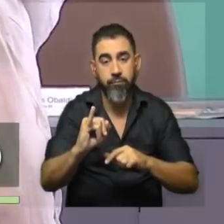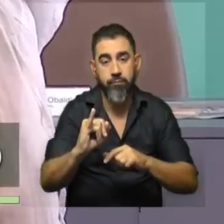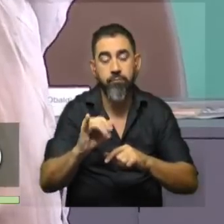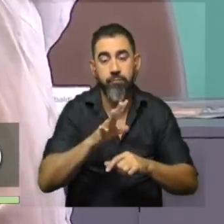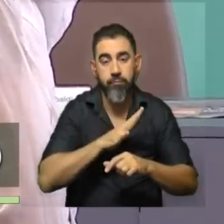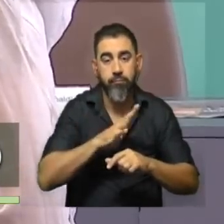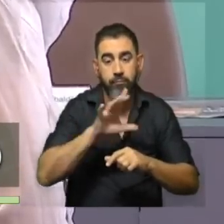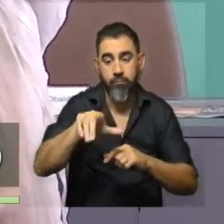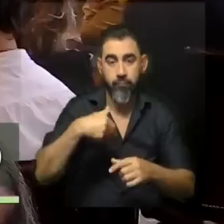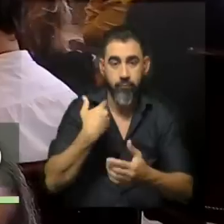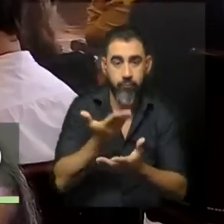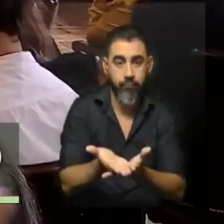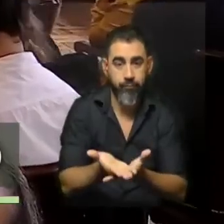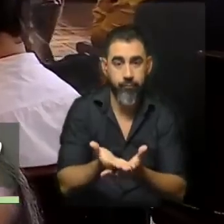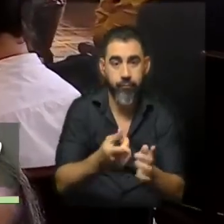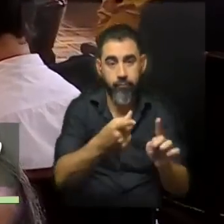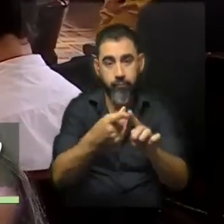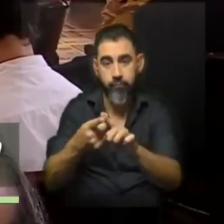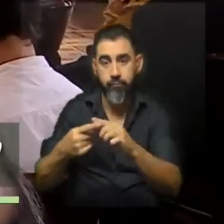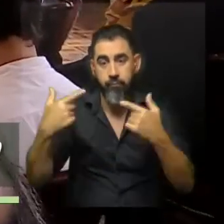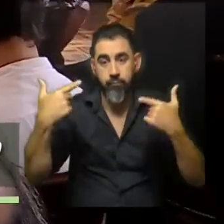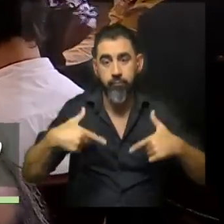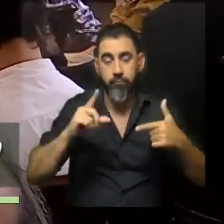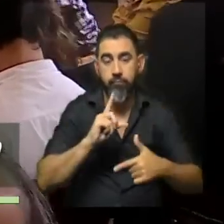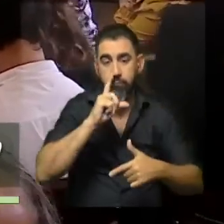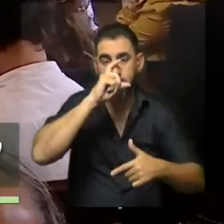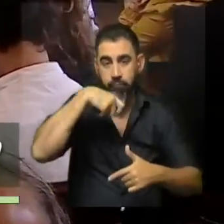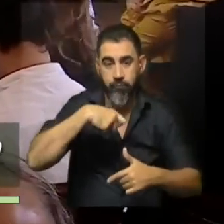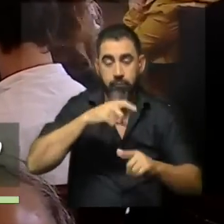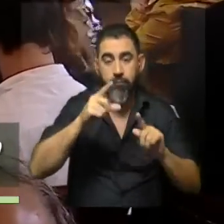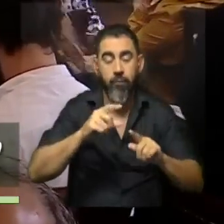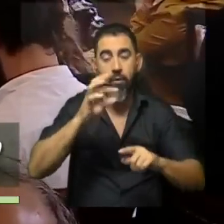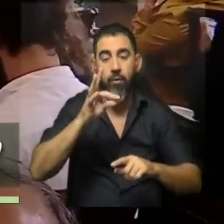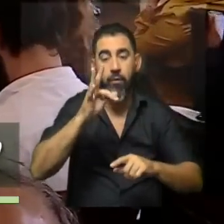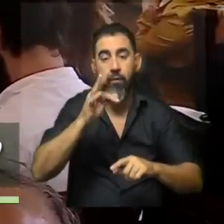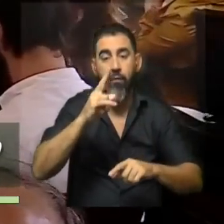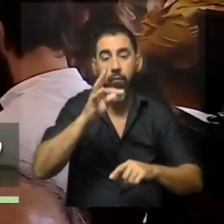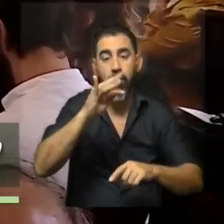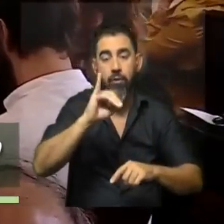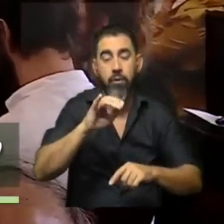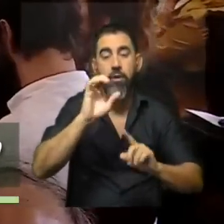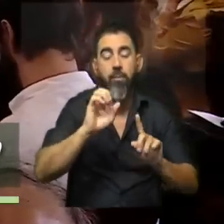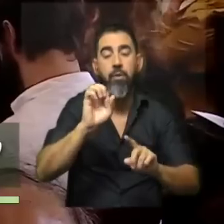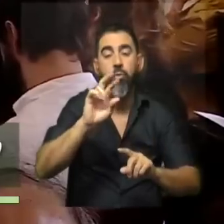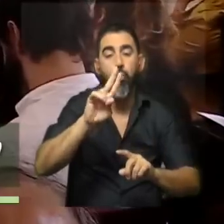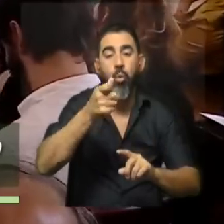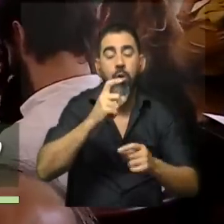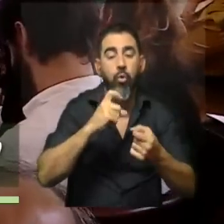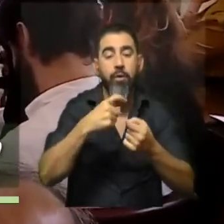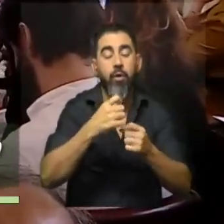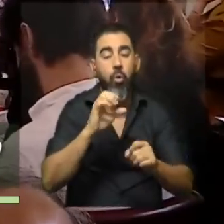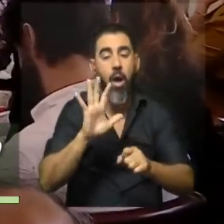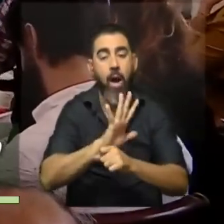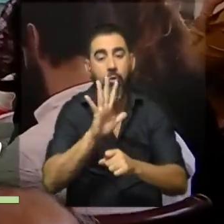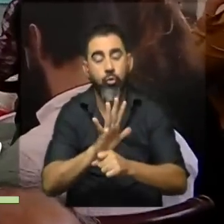albergar esta propuesta en acuerdo desde la Intendencia de Montevideo con FUTI y con SUA, con los gremios de nuestros actores, de nuestras